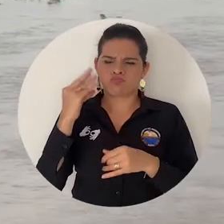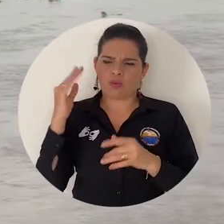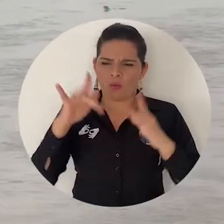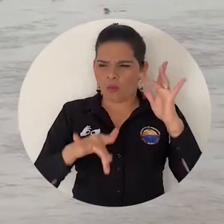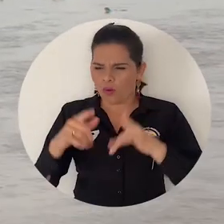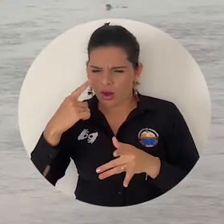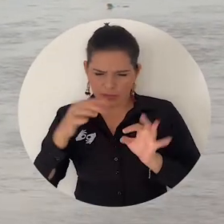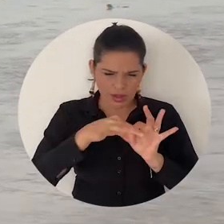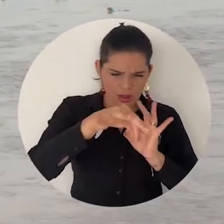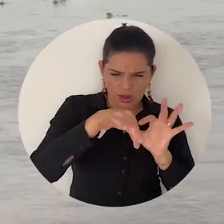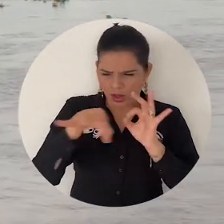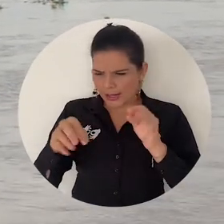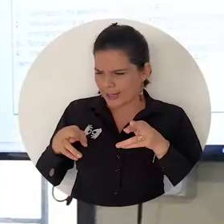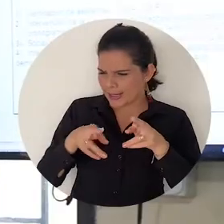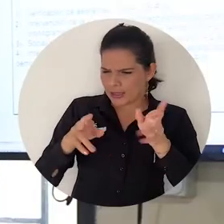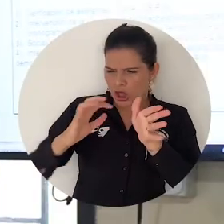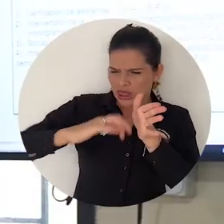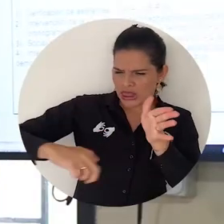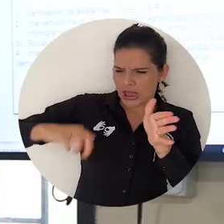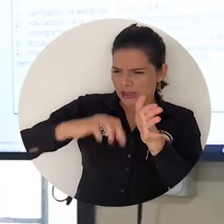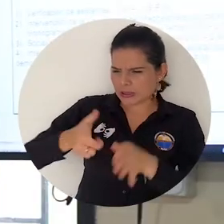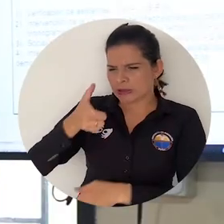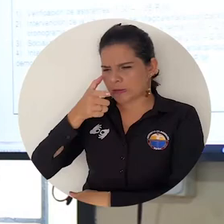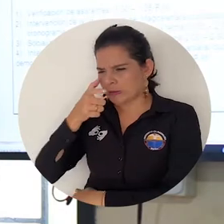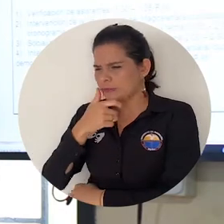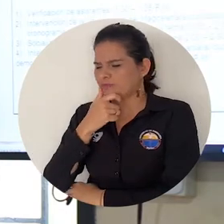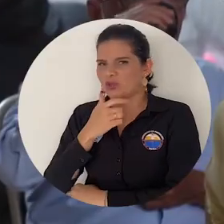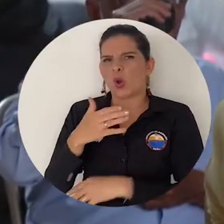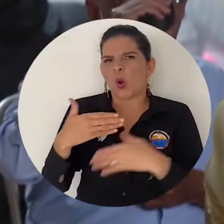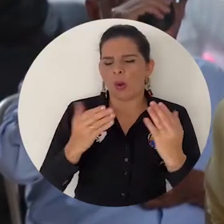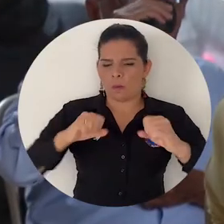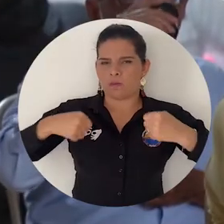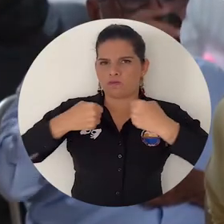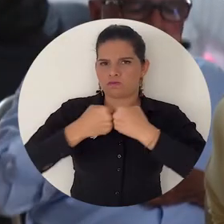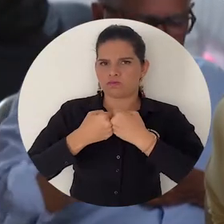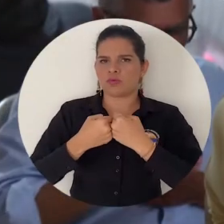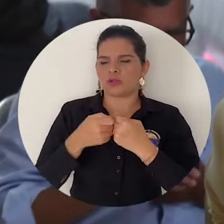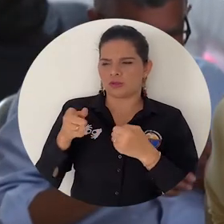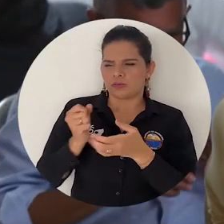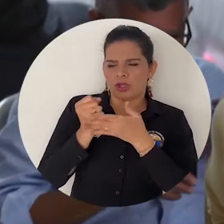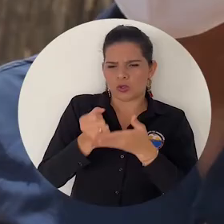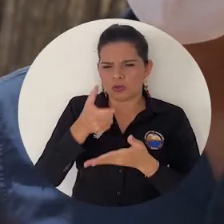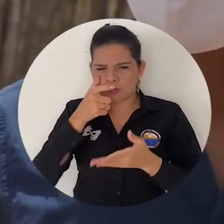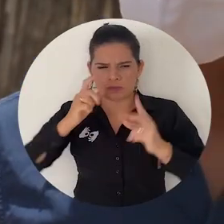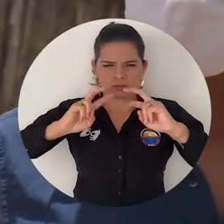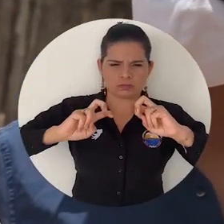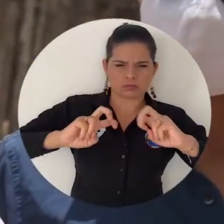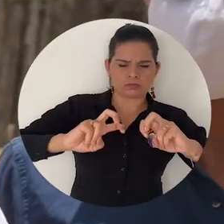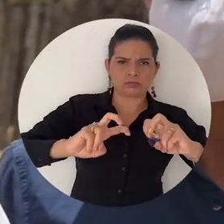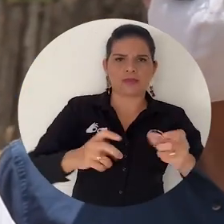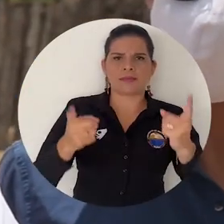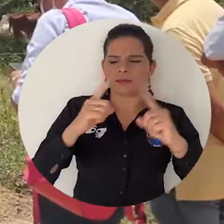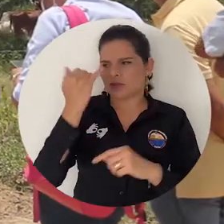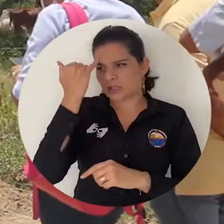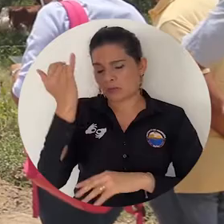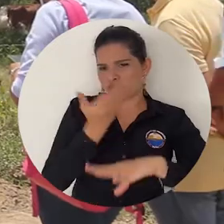vía y la orilla del río, facultada a través de un convenio interadministrativo como consultora para los estudios y formulación